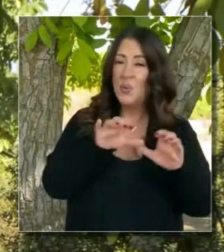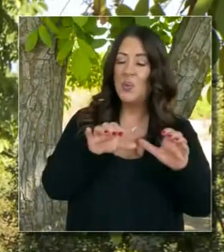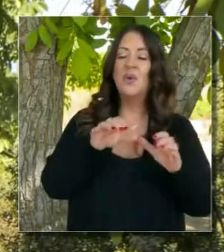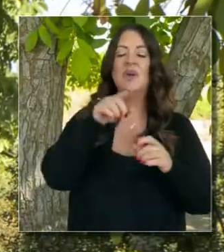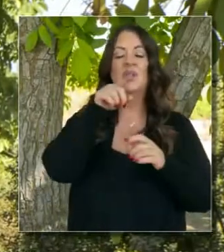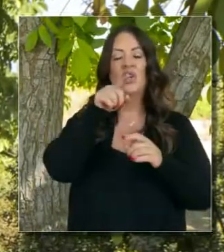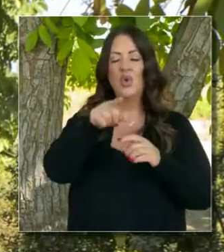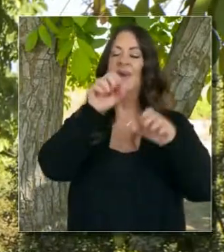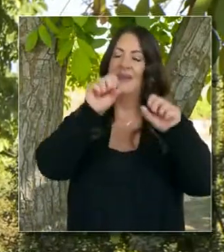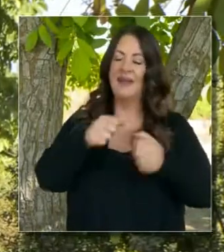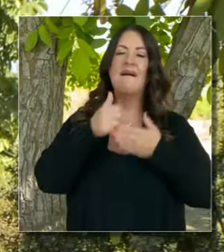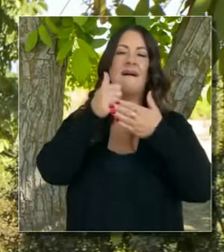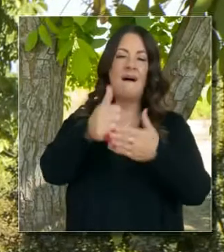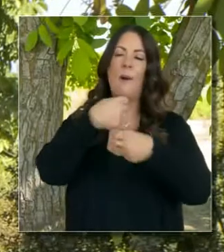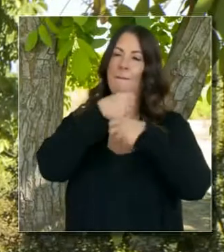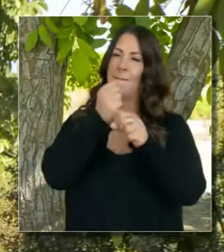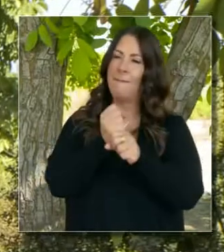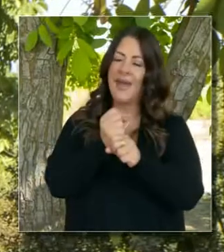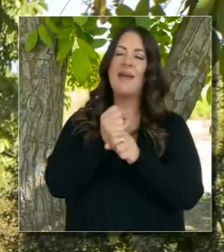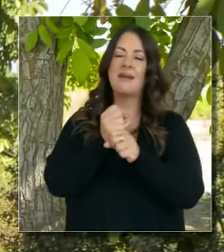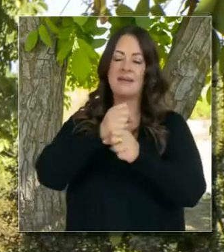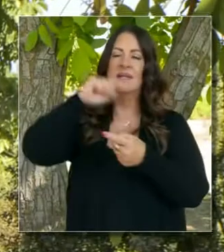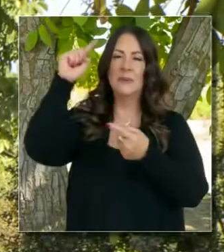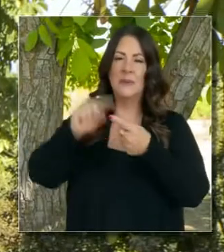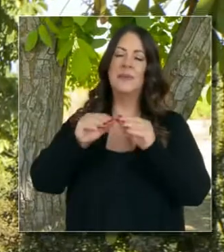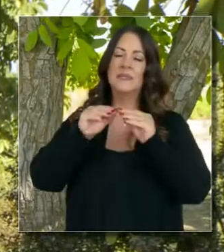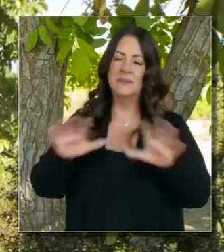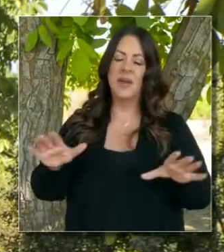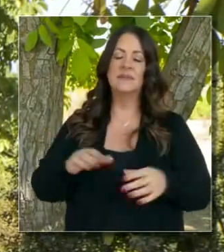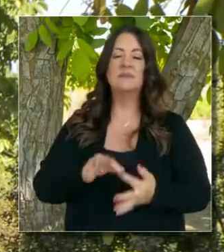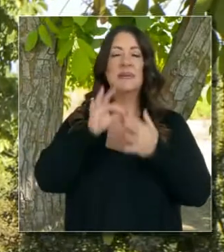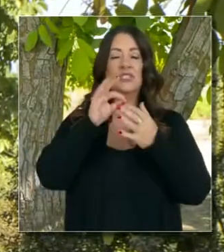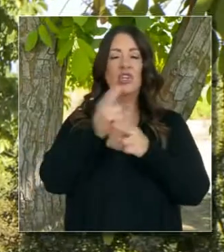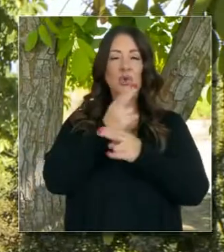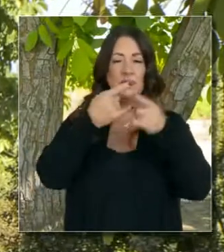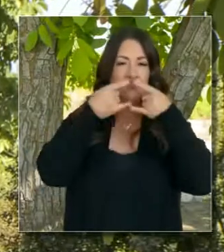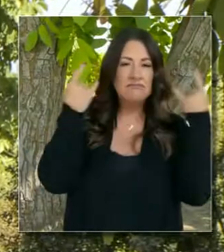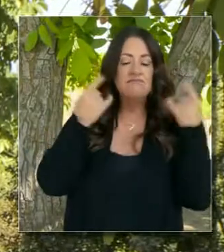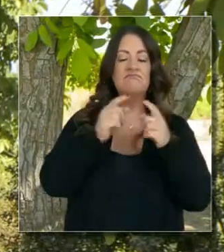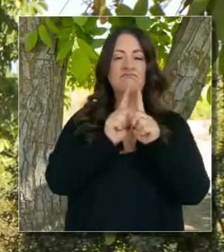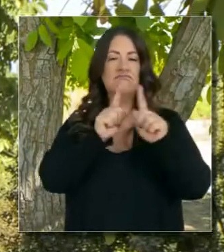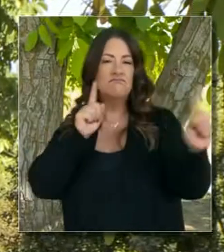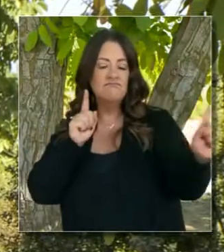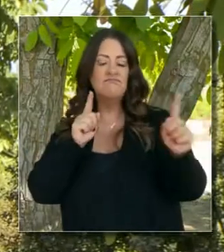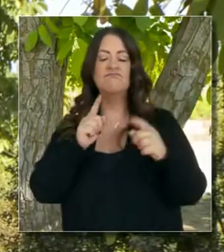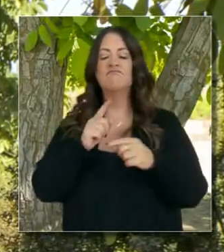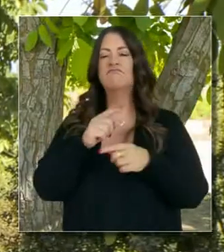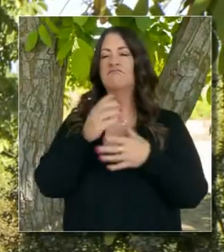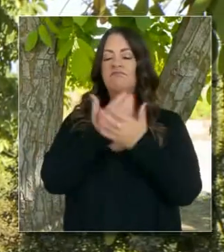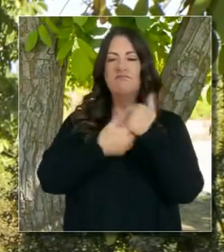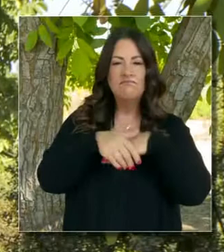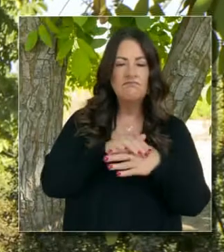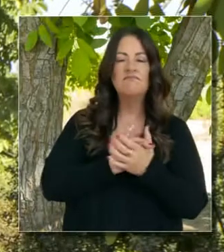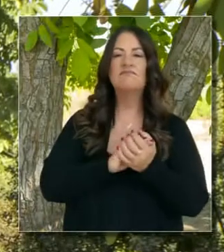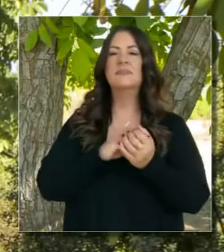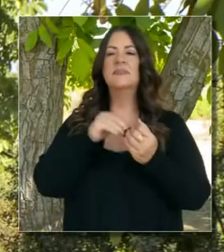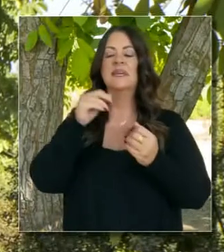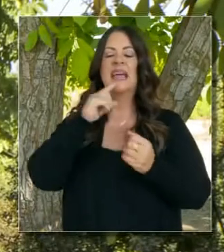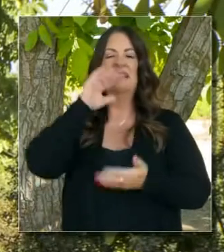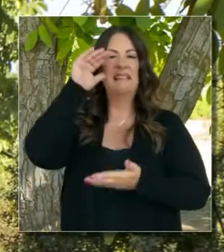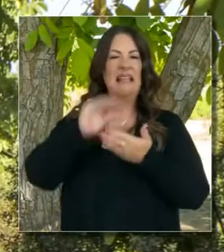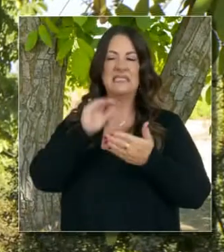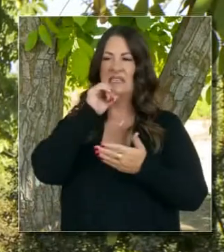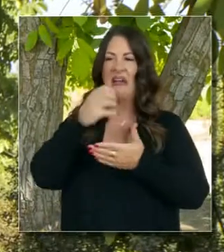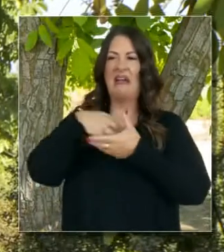importancia de distanciarse físicamente y entremezclarse en interiores con otras personas y mantener su